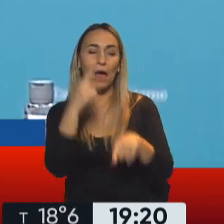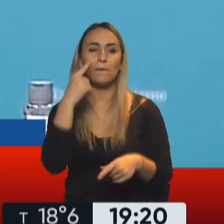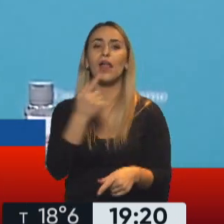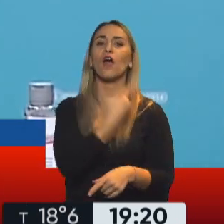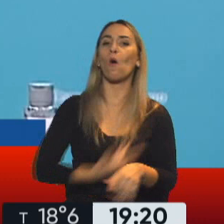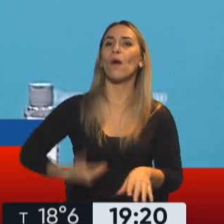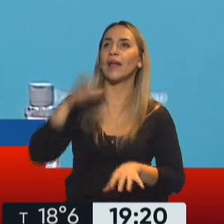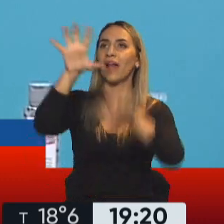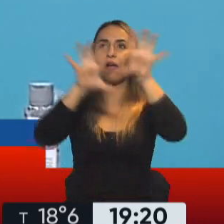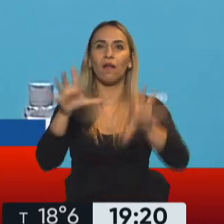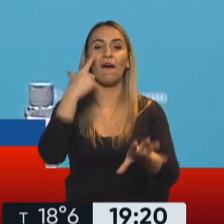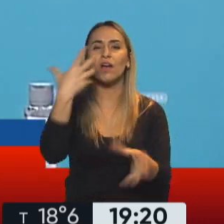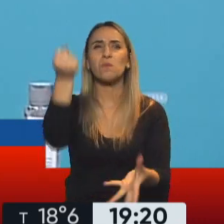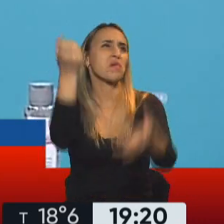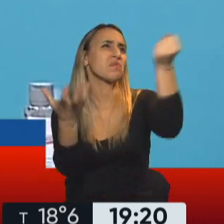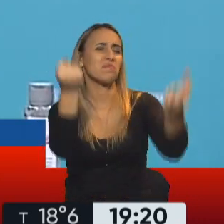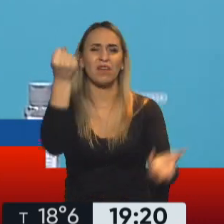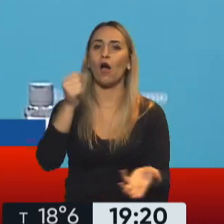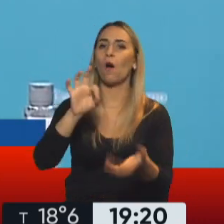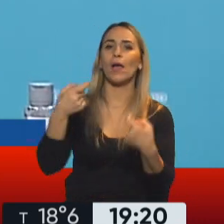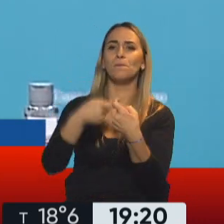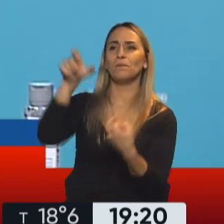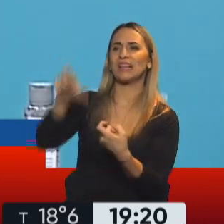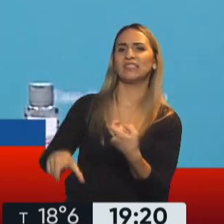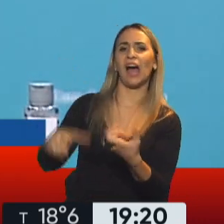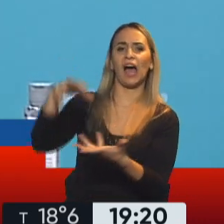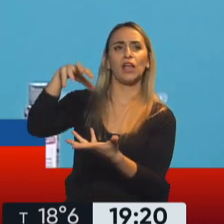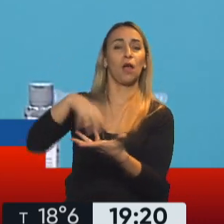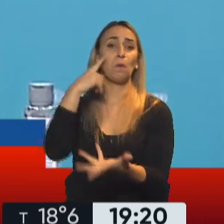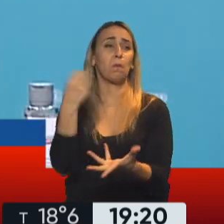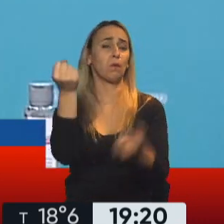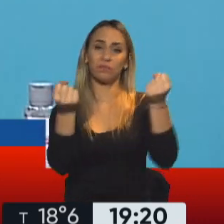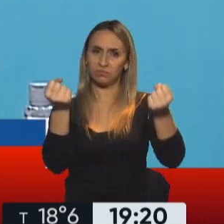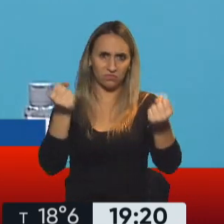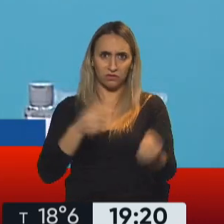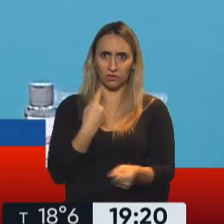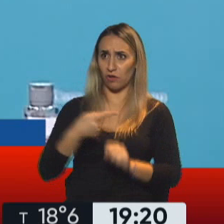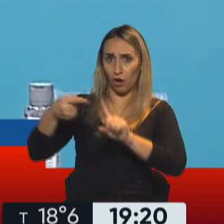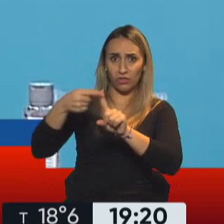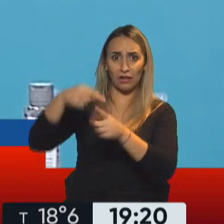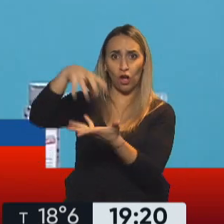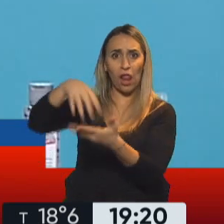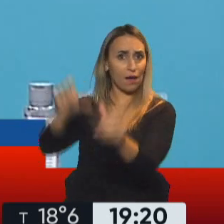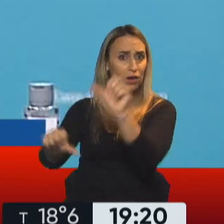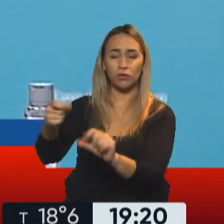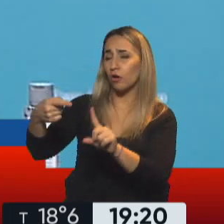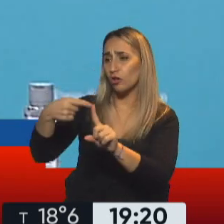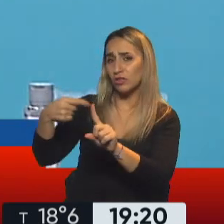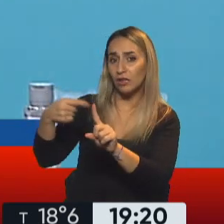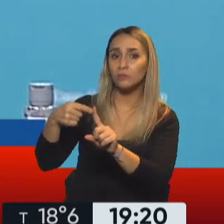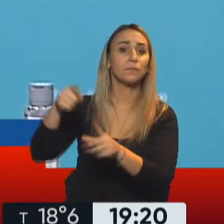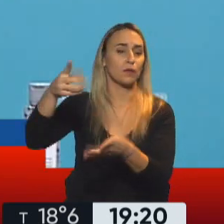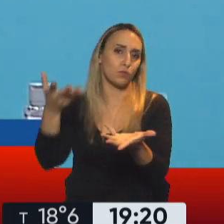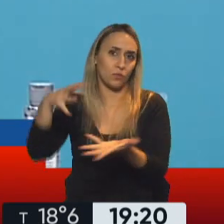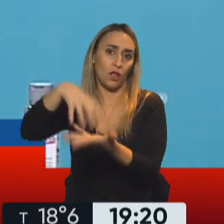gobernadores o de empresarios o de lo que sea. Primero, trabajamos con laboratorios. Segundo, los laboratorios, por supuesto, que